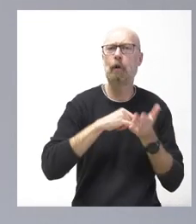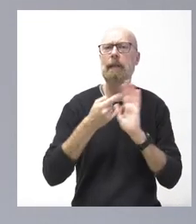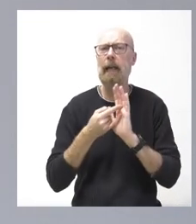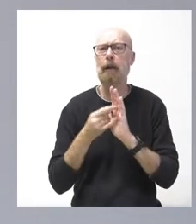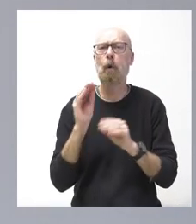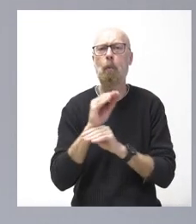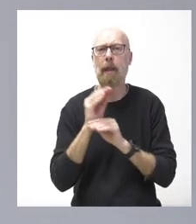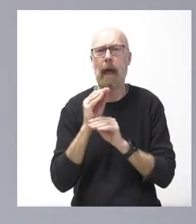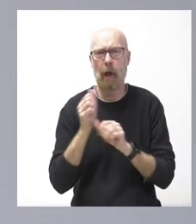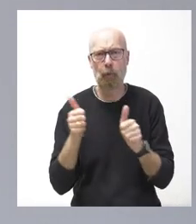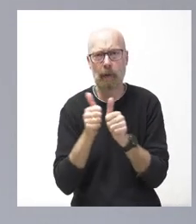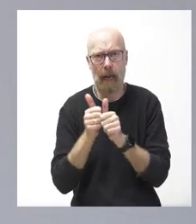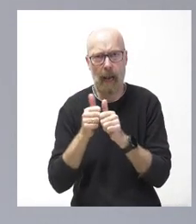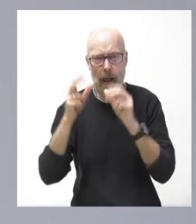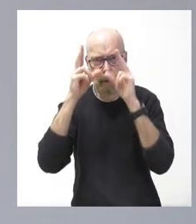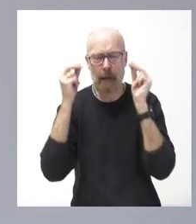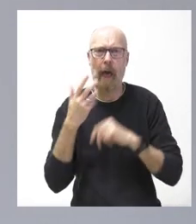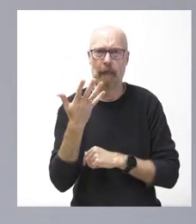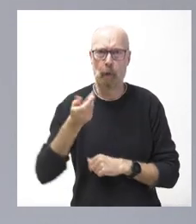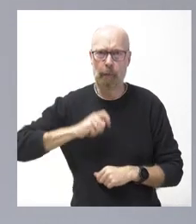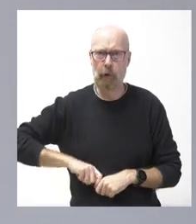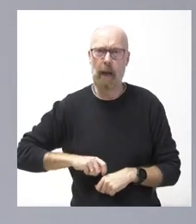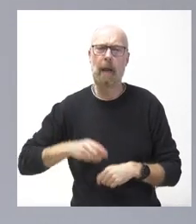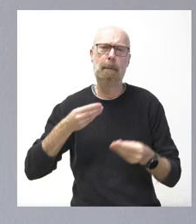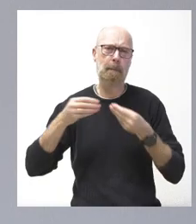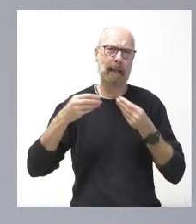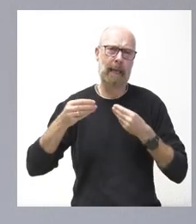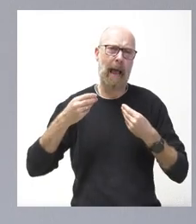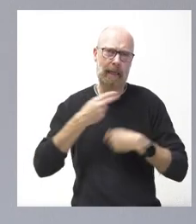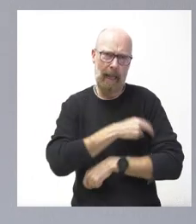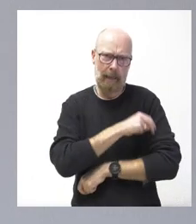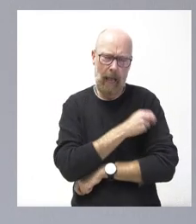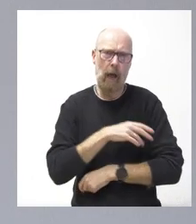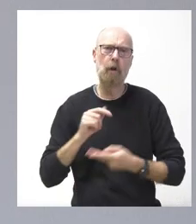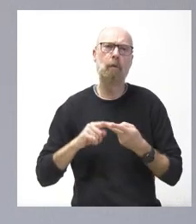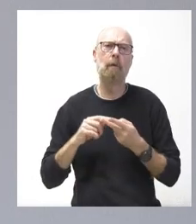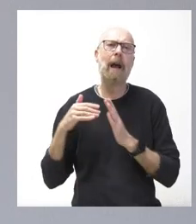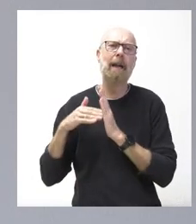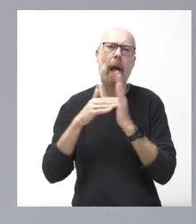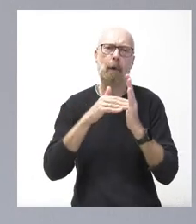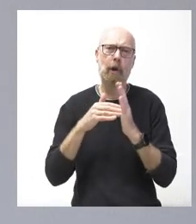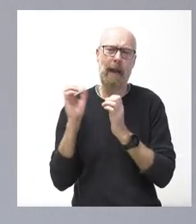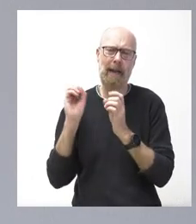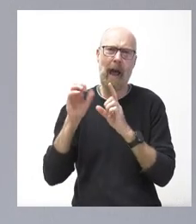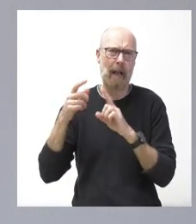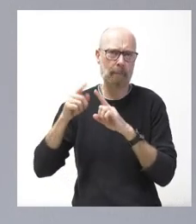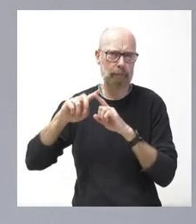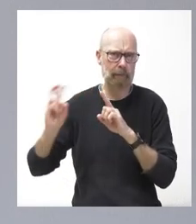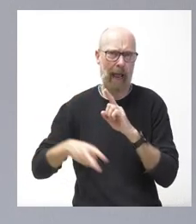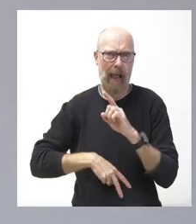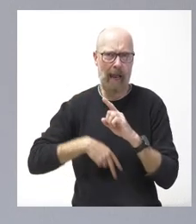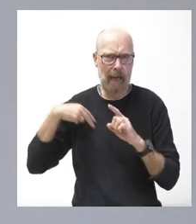enfermería, cinco profesionales. Por supuesto, material sanitario. Y también camiones de carga general, 10 camiones con su correspondiente conductor.